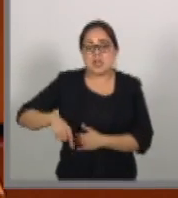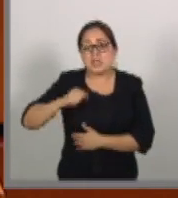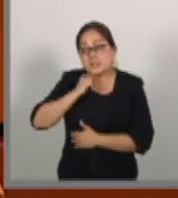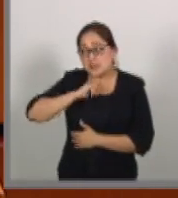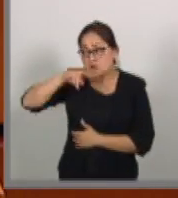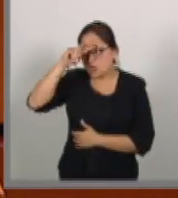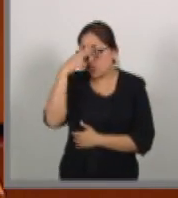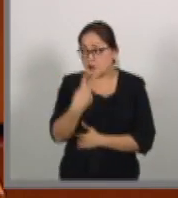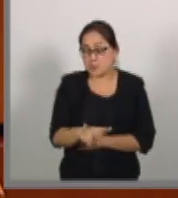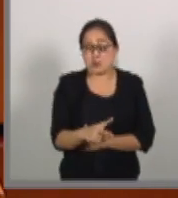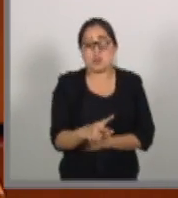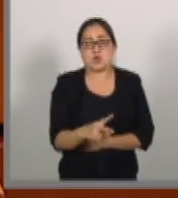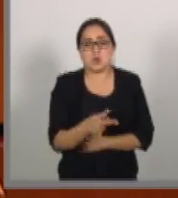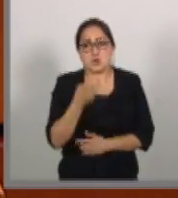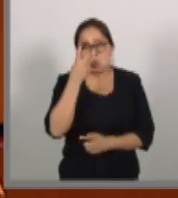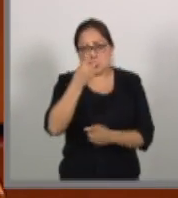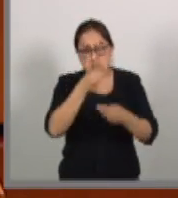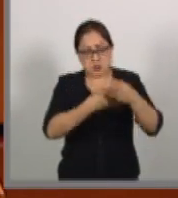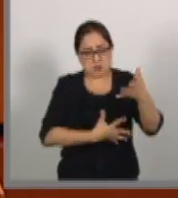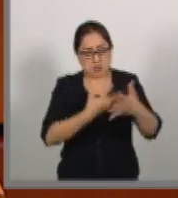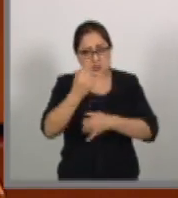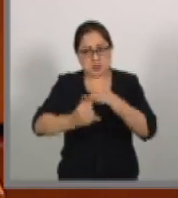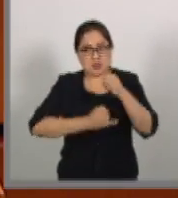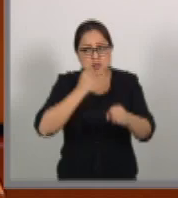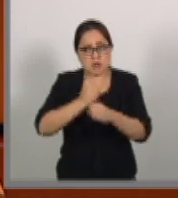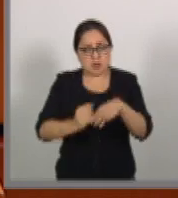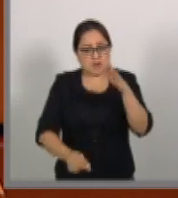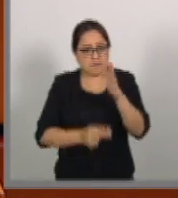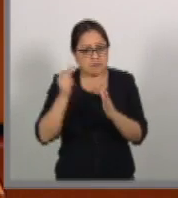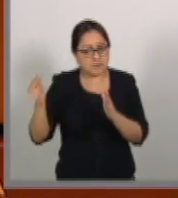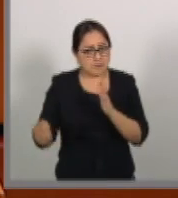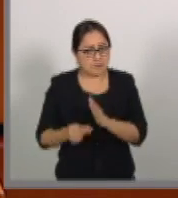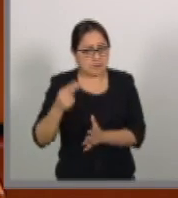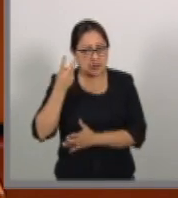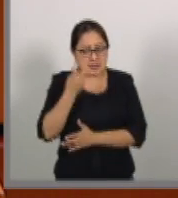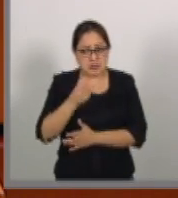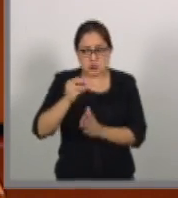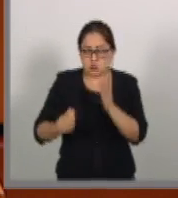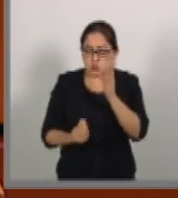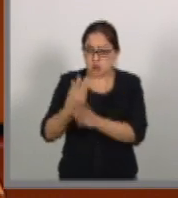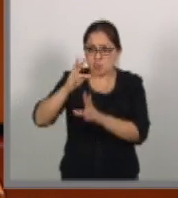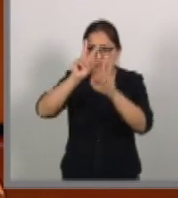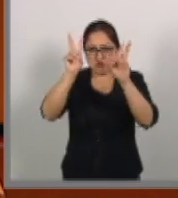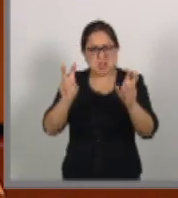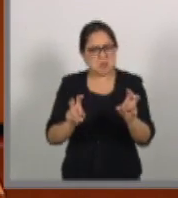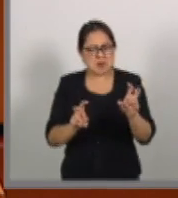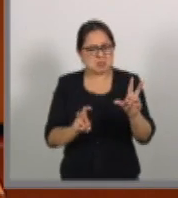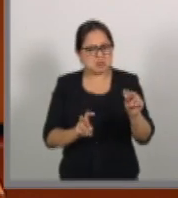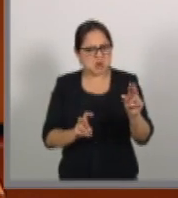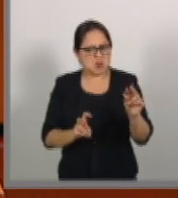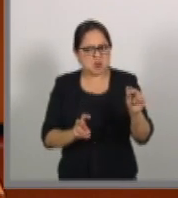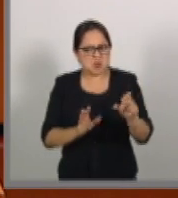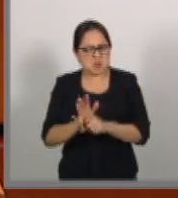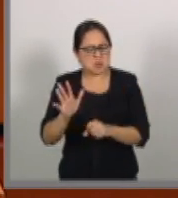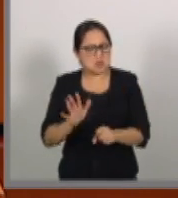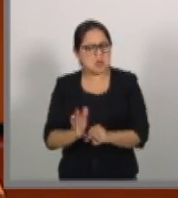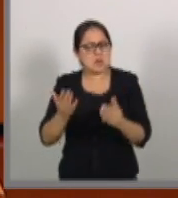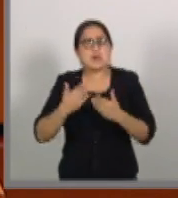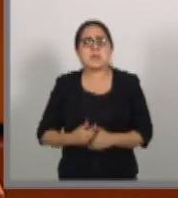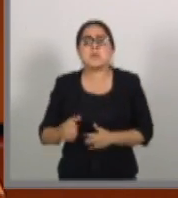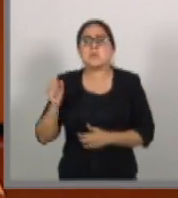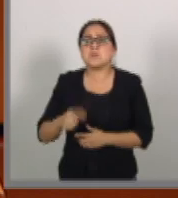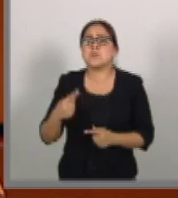República, este instrumento internacional no es un tema nuevo, pues además de los diversos